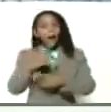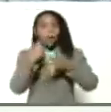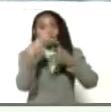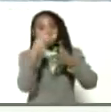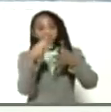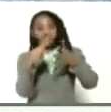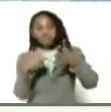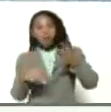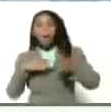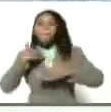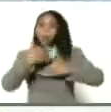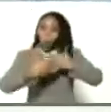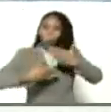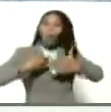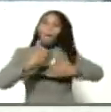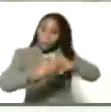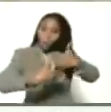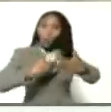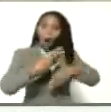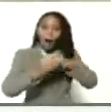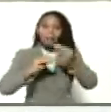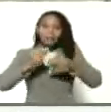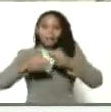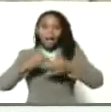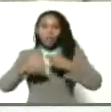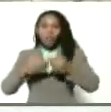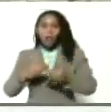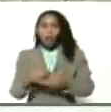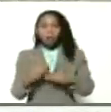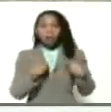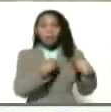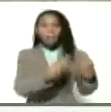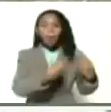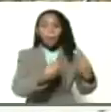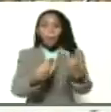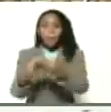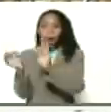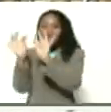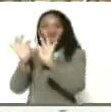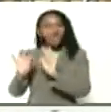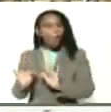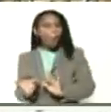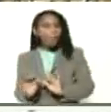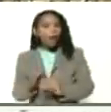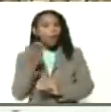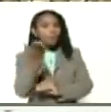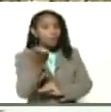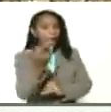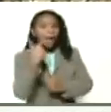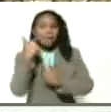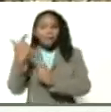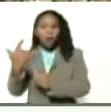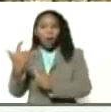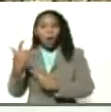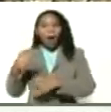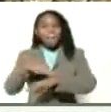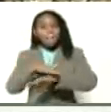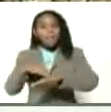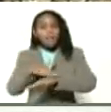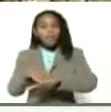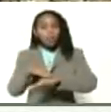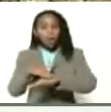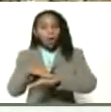poco a poco va siendo distribuido a través de la metodología al cual usted dirigió con el ministro